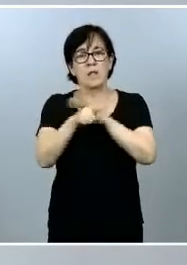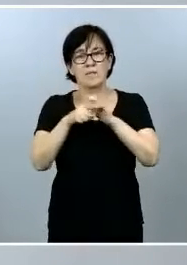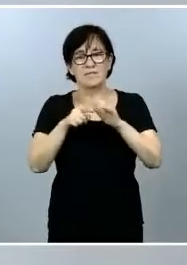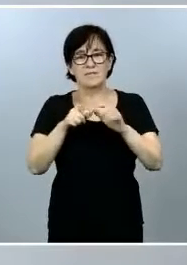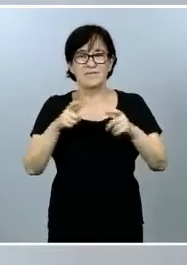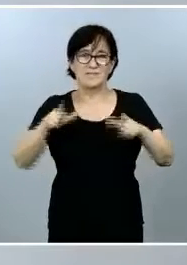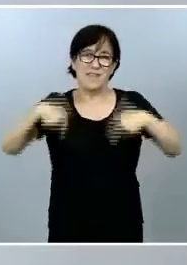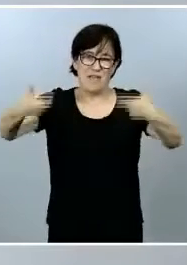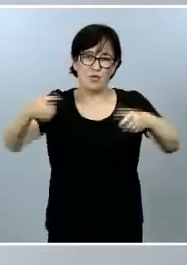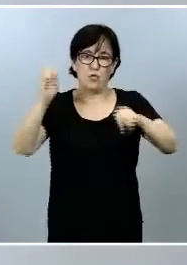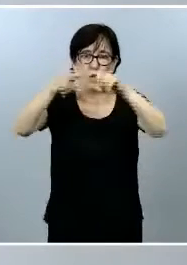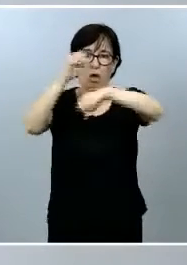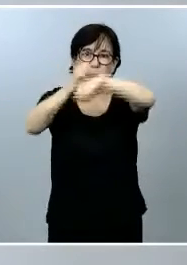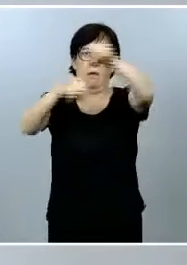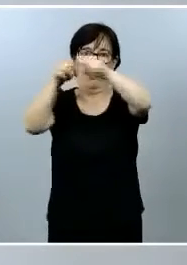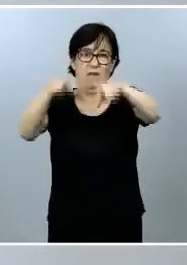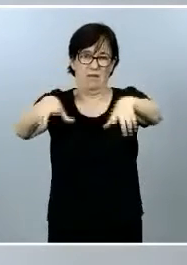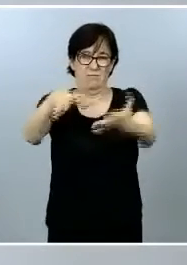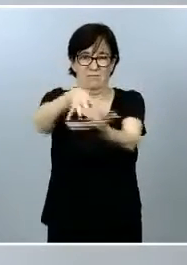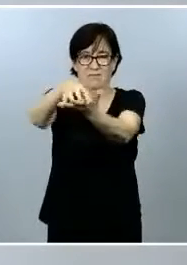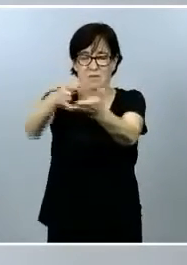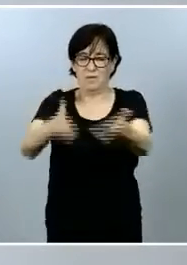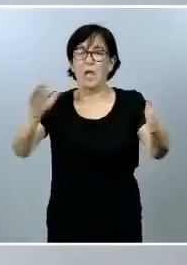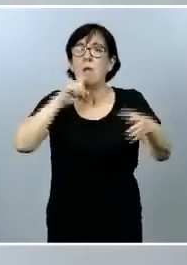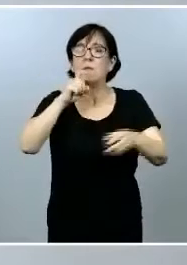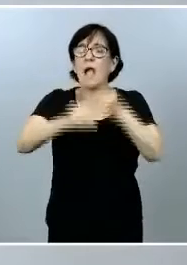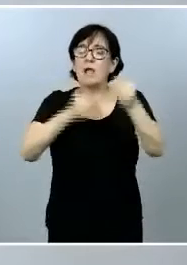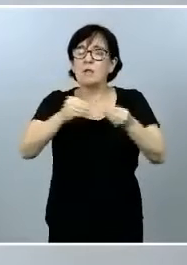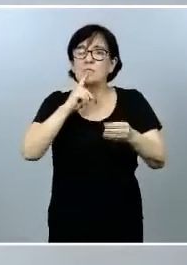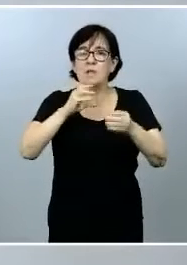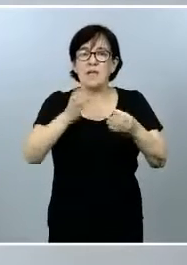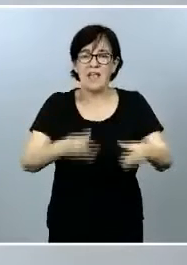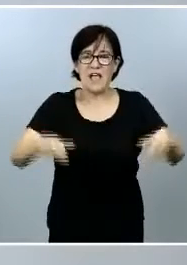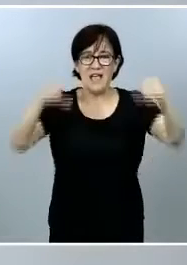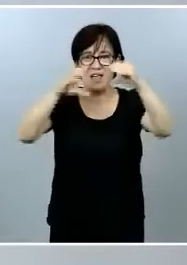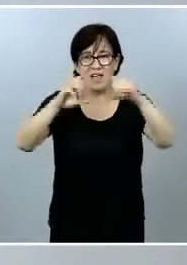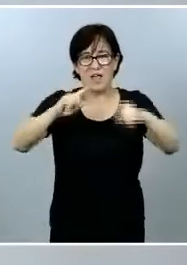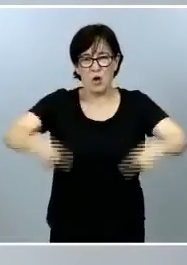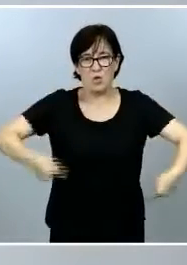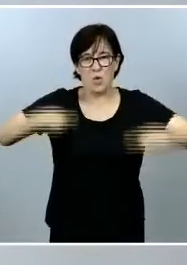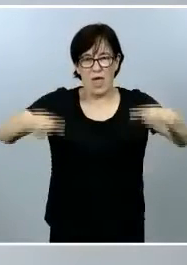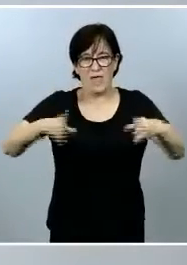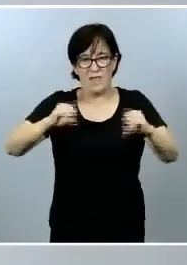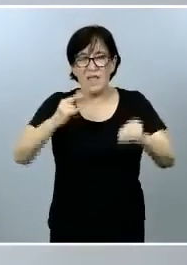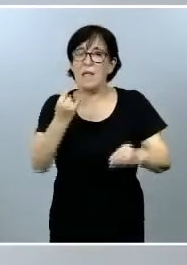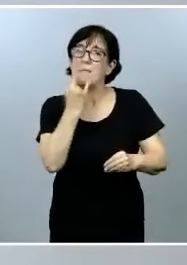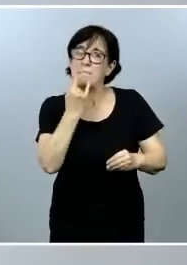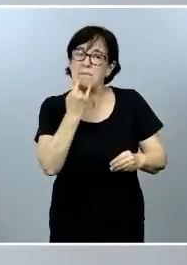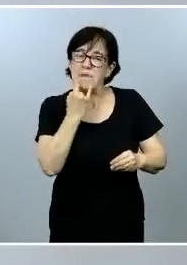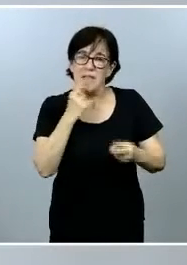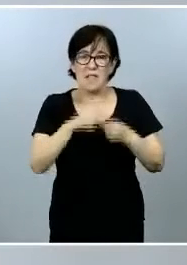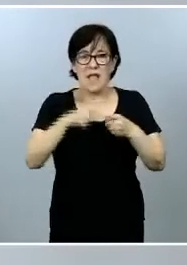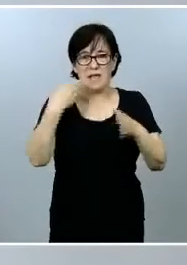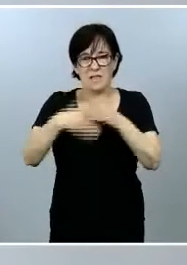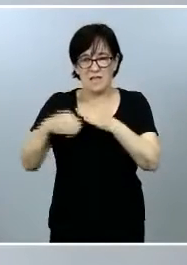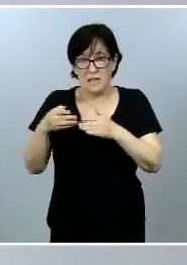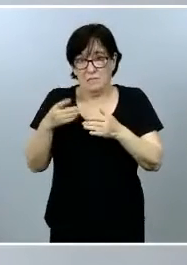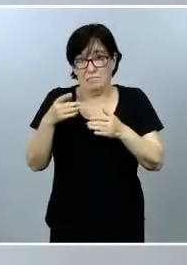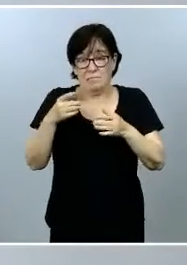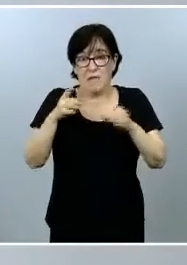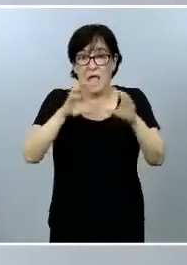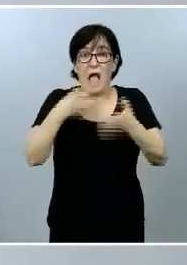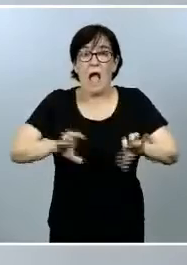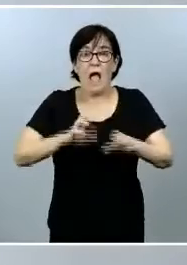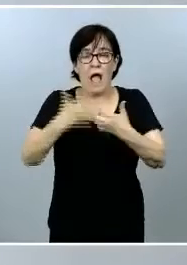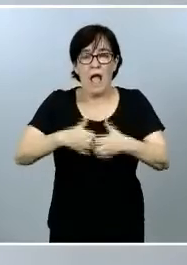para gestionar el tratamiento de los neumáticos fuera de uso, las pilas y residuos de aparatos eléctricos y electrónicos, los